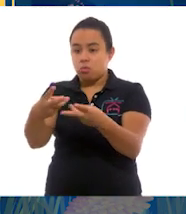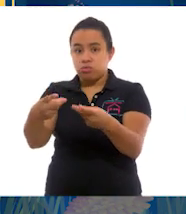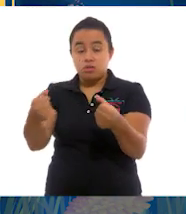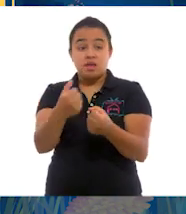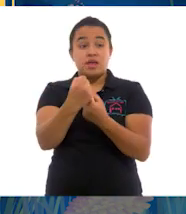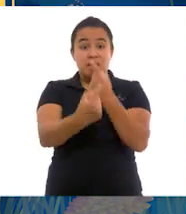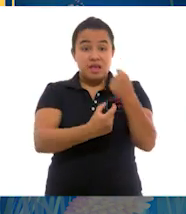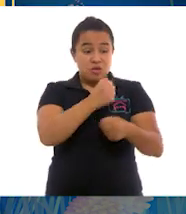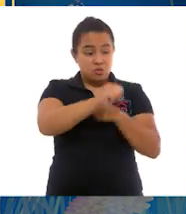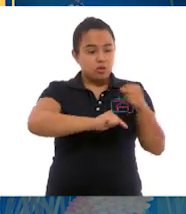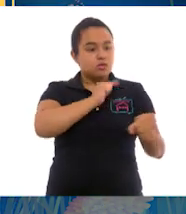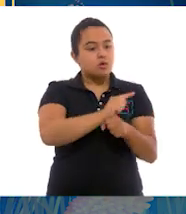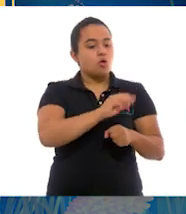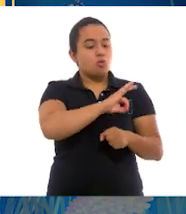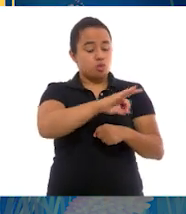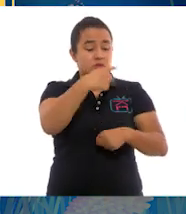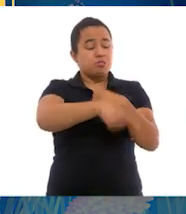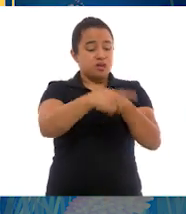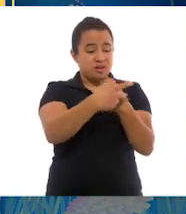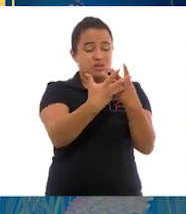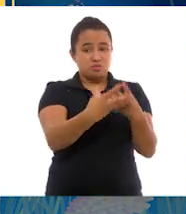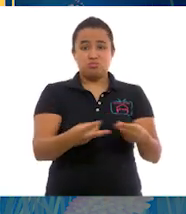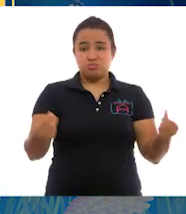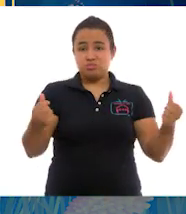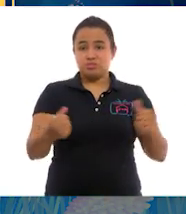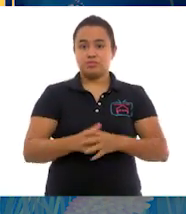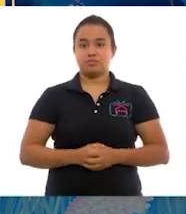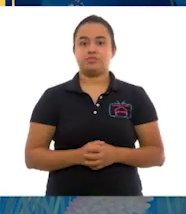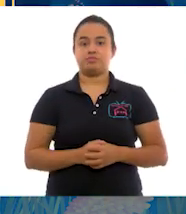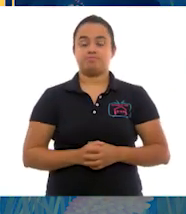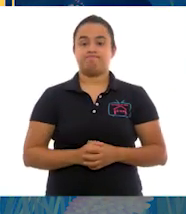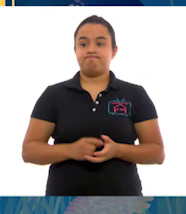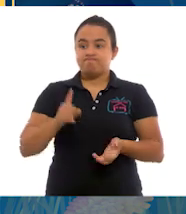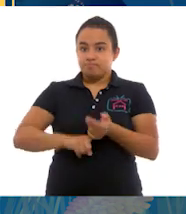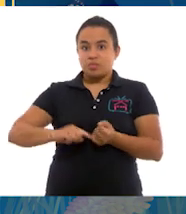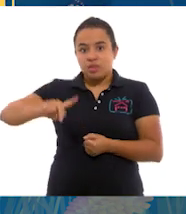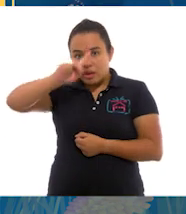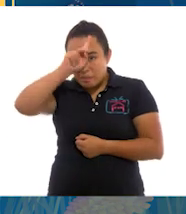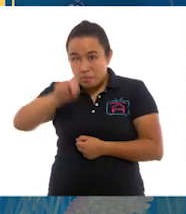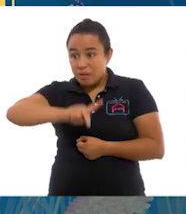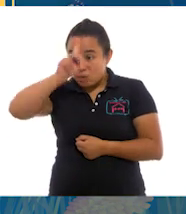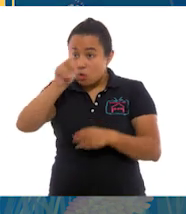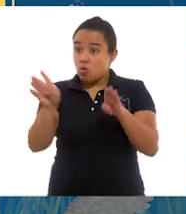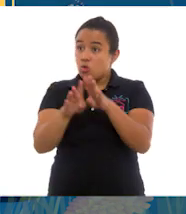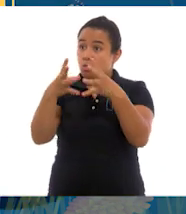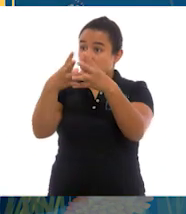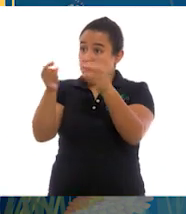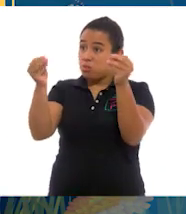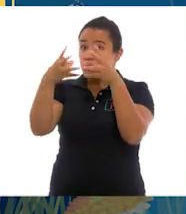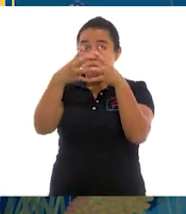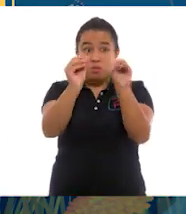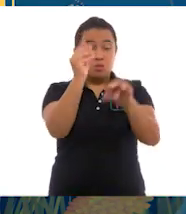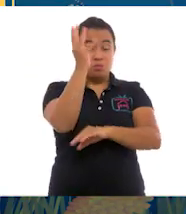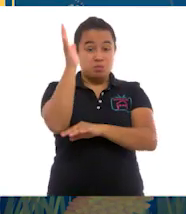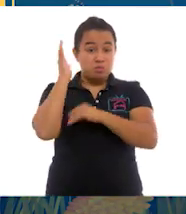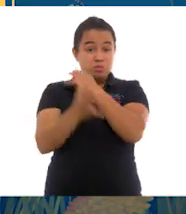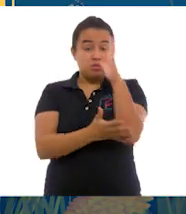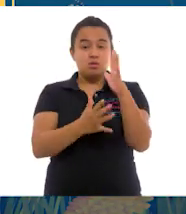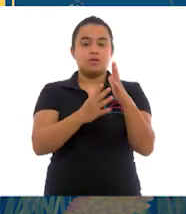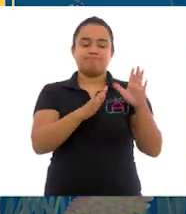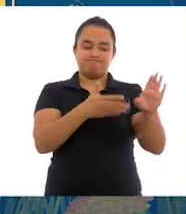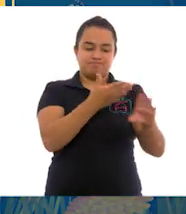especies corren peligro de extinguirse. El deterioro y desaparición de los ecosistemas afecta a